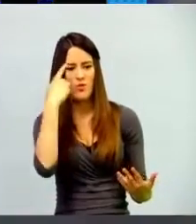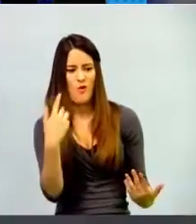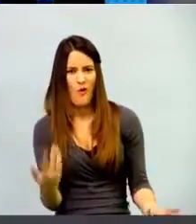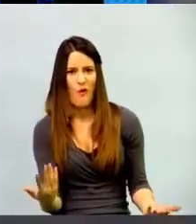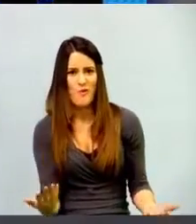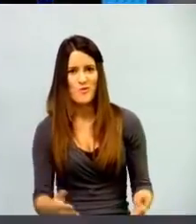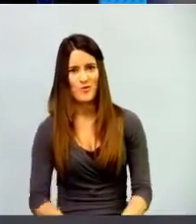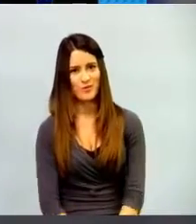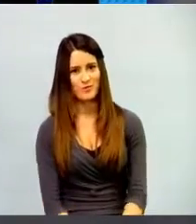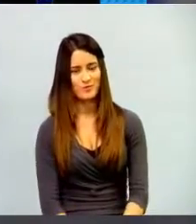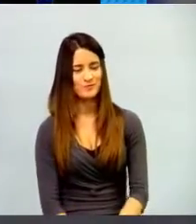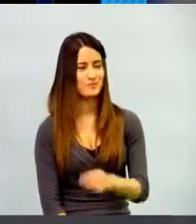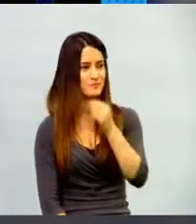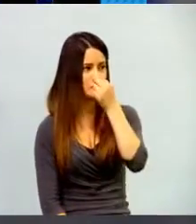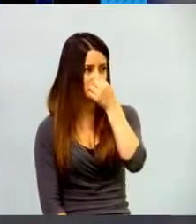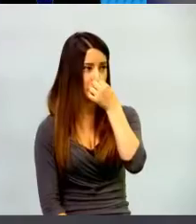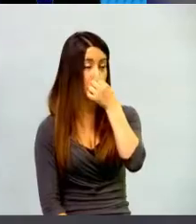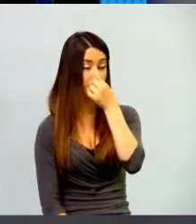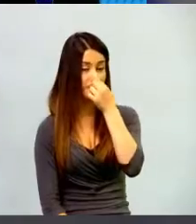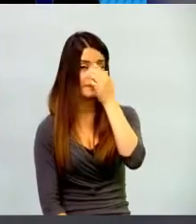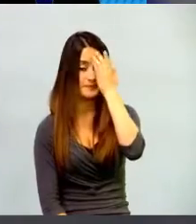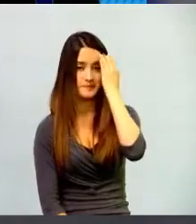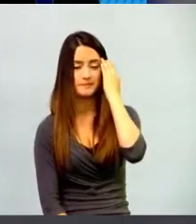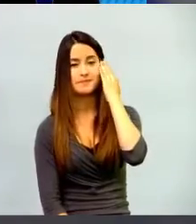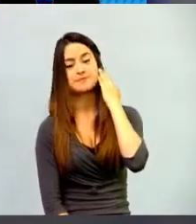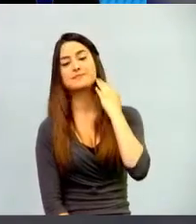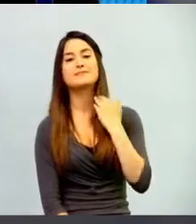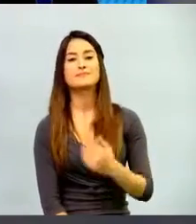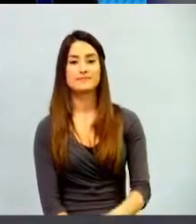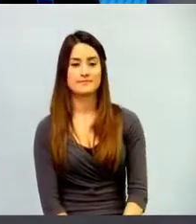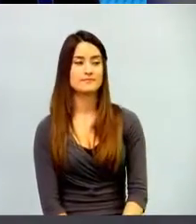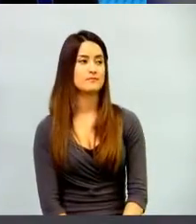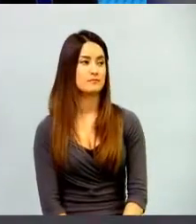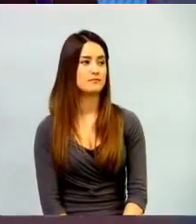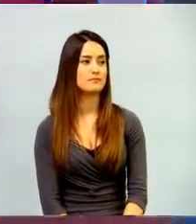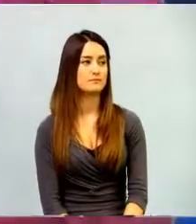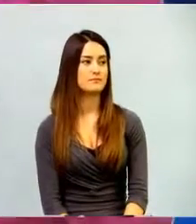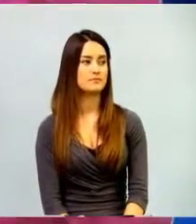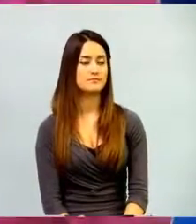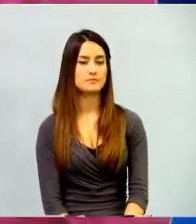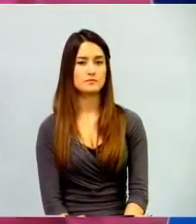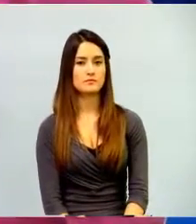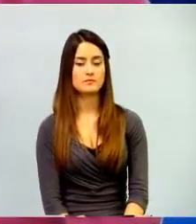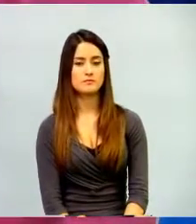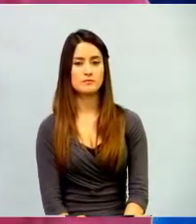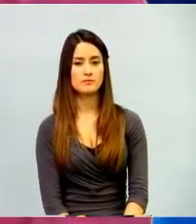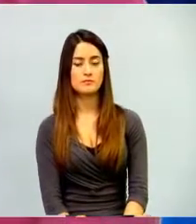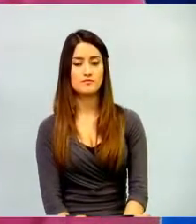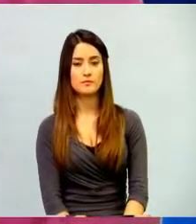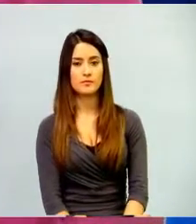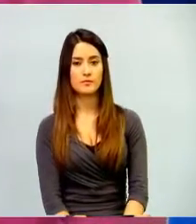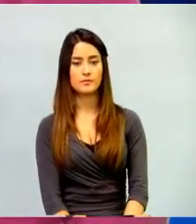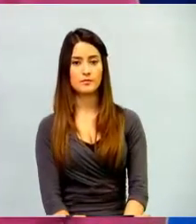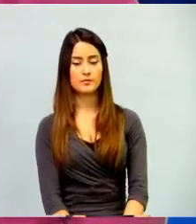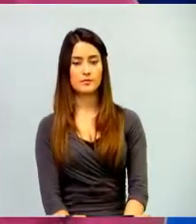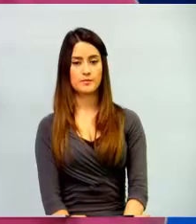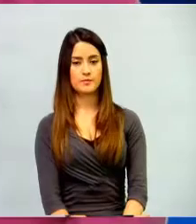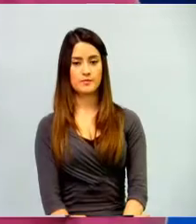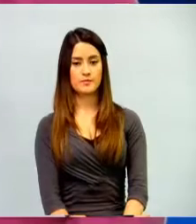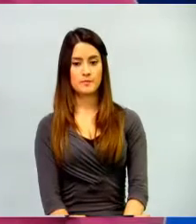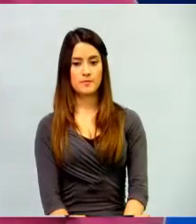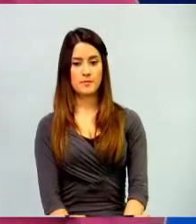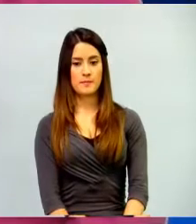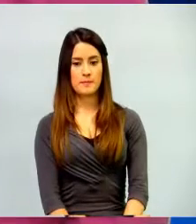Claro, porque esa es la brecha que existe en determinado momento cuando vemos que hay un